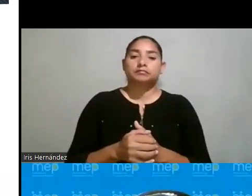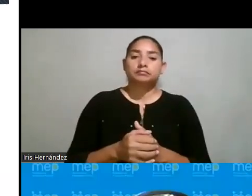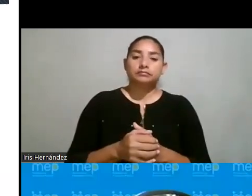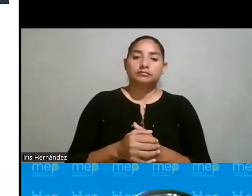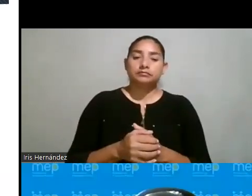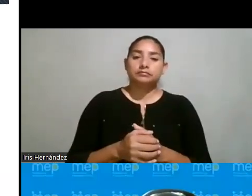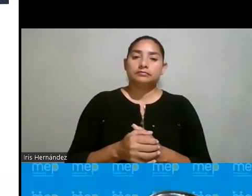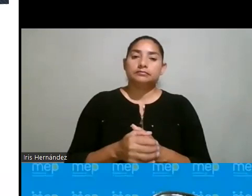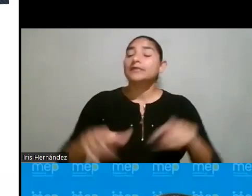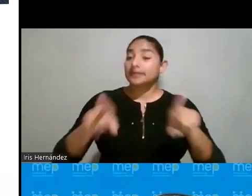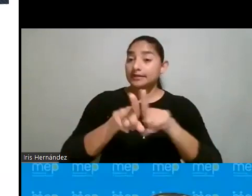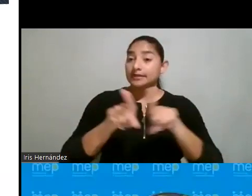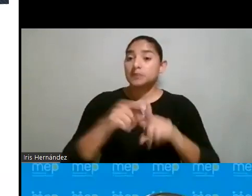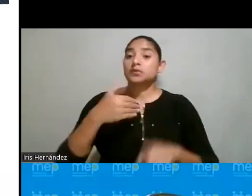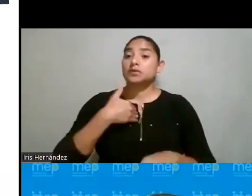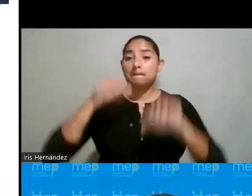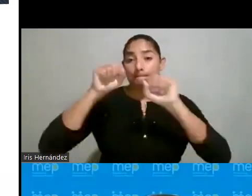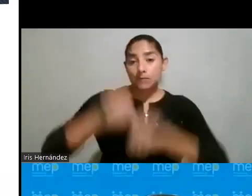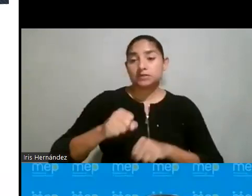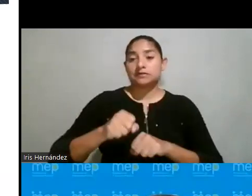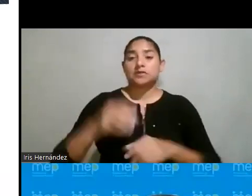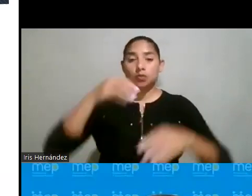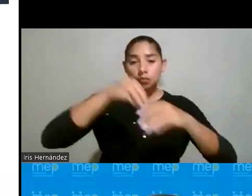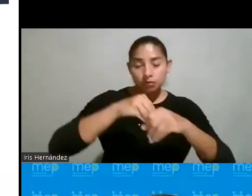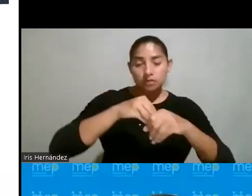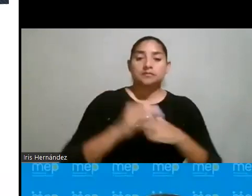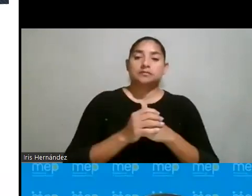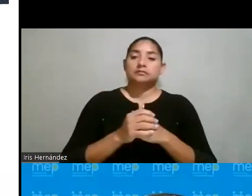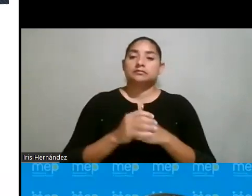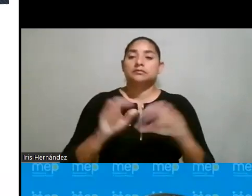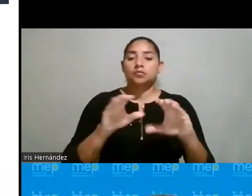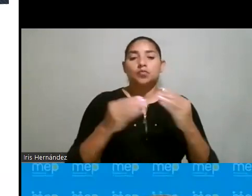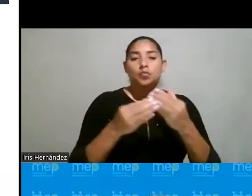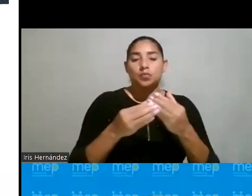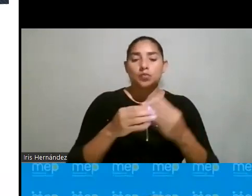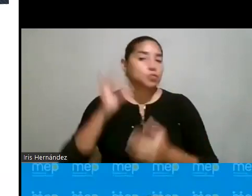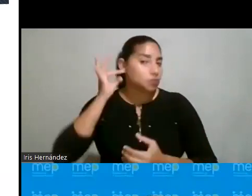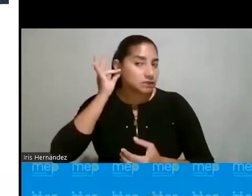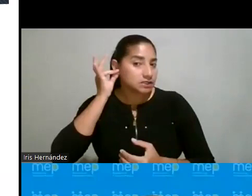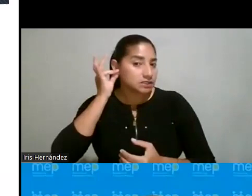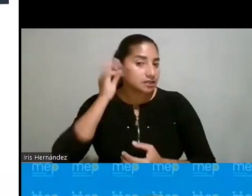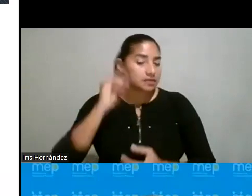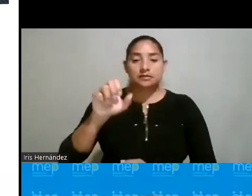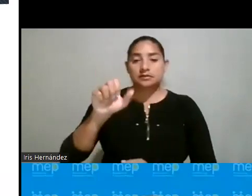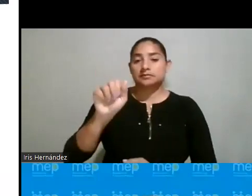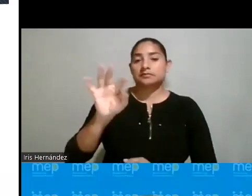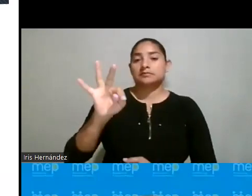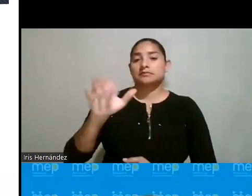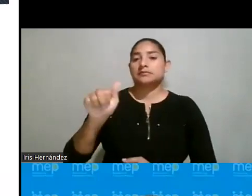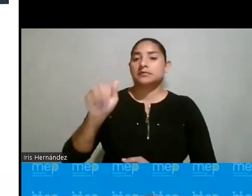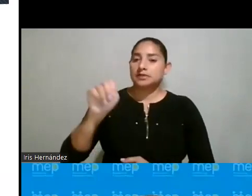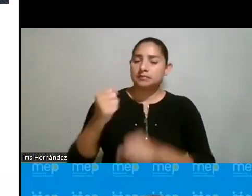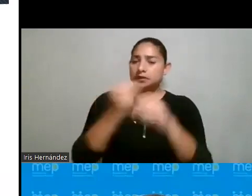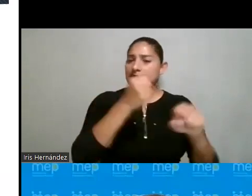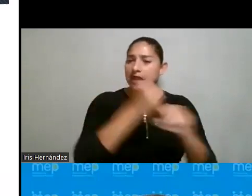Hemos tenido la posibilidad de incursionar en lo que hemos llamado Chicas STEAM. Esto es un espacio de trabajo conjunto